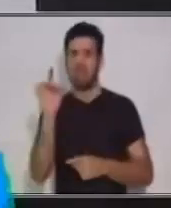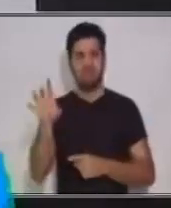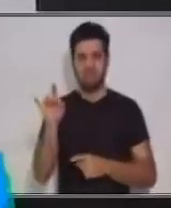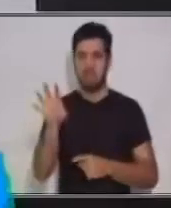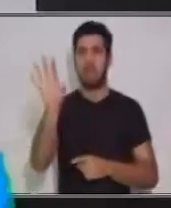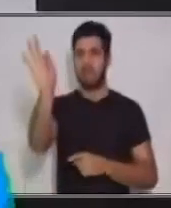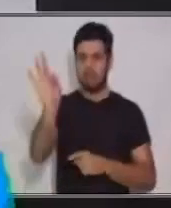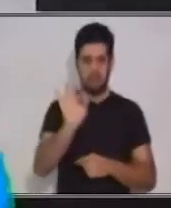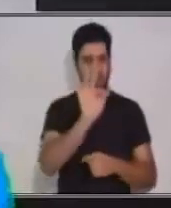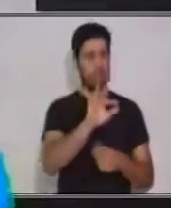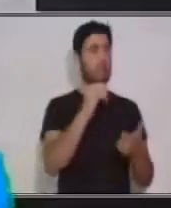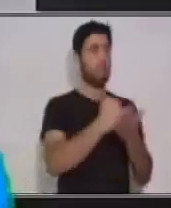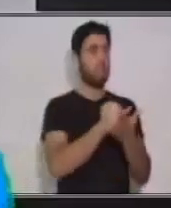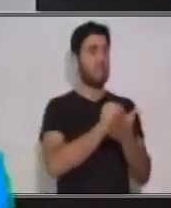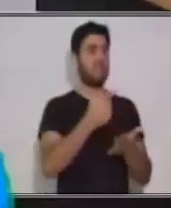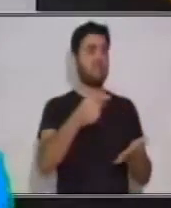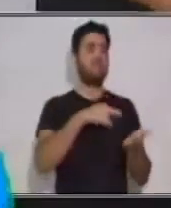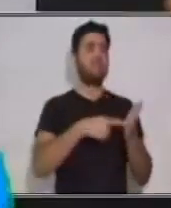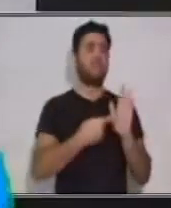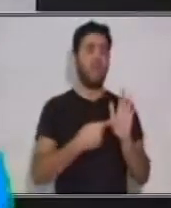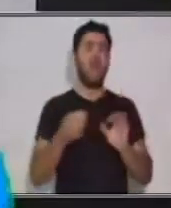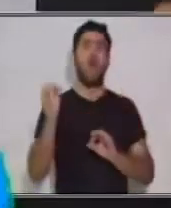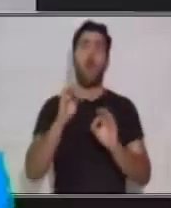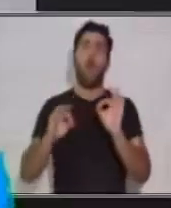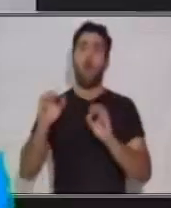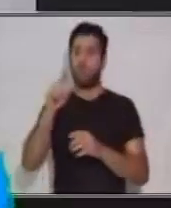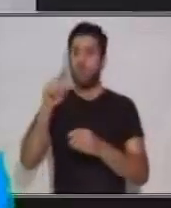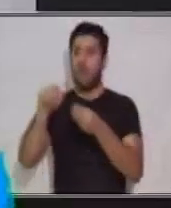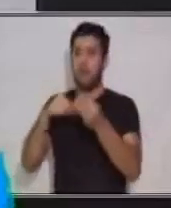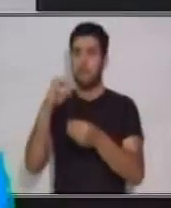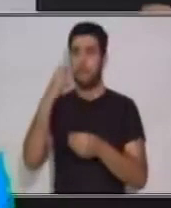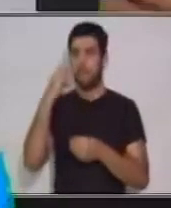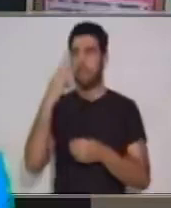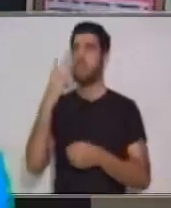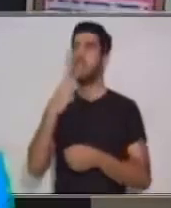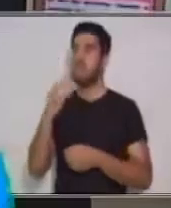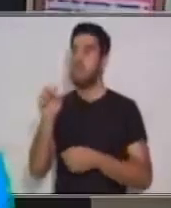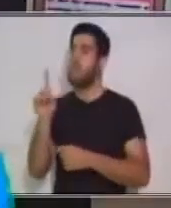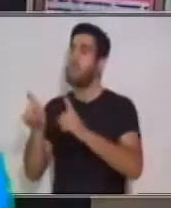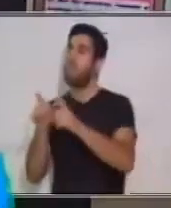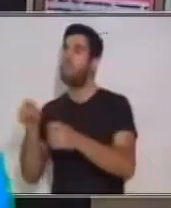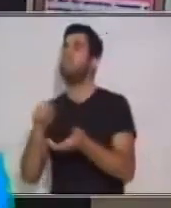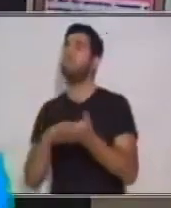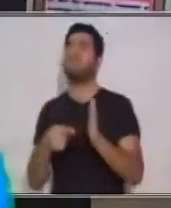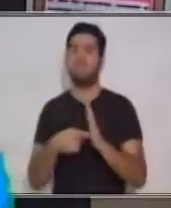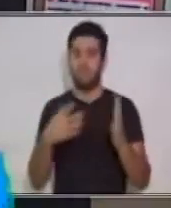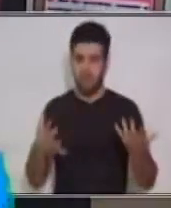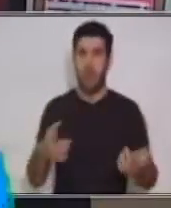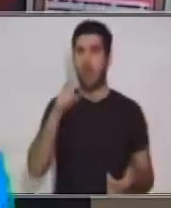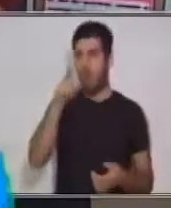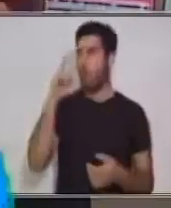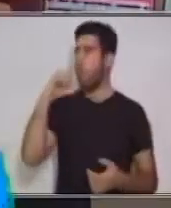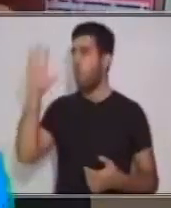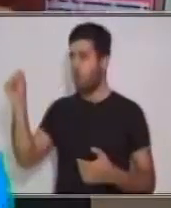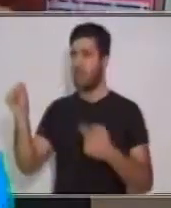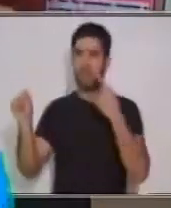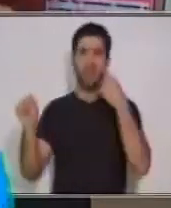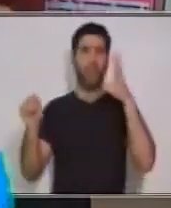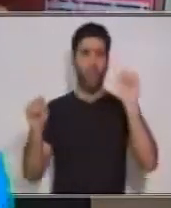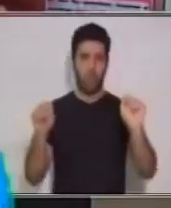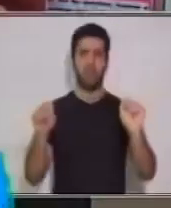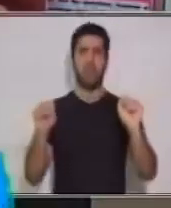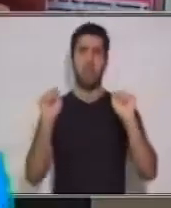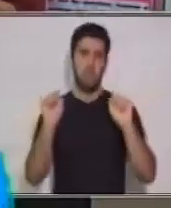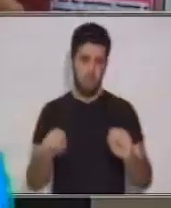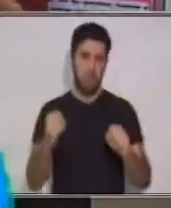a las personas que están en casa o buscas en el diccionario qué significa esa palabra. Entonces, ¿te has dado cuenta? Para investigar podemos utilizar